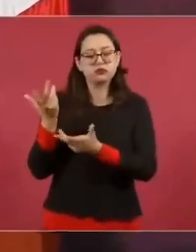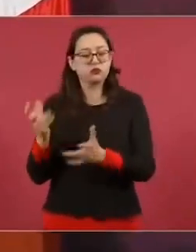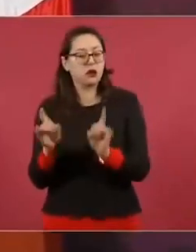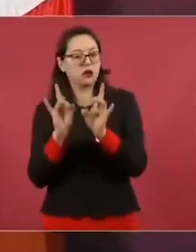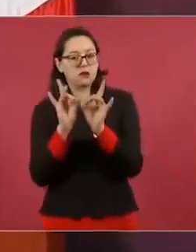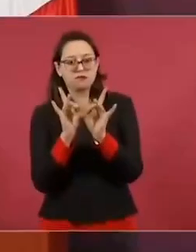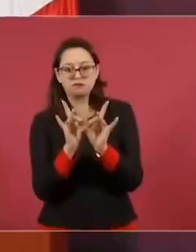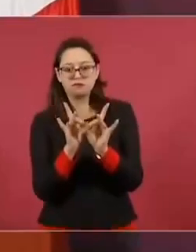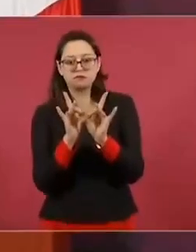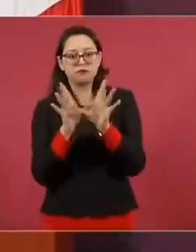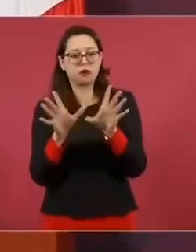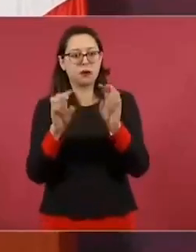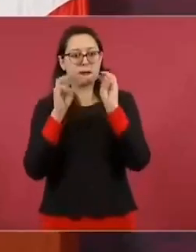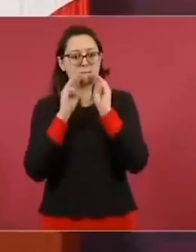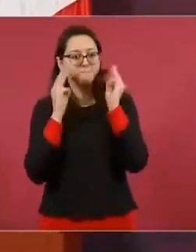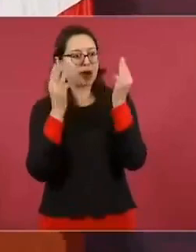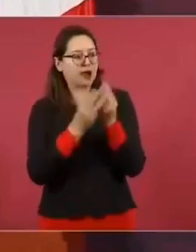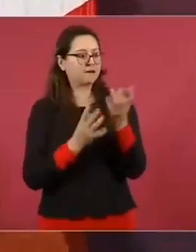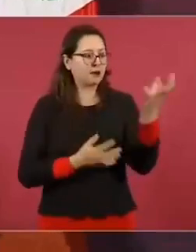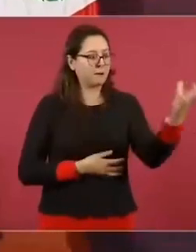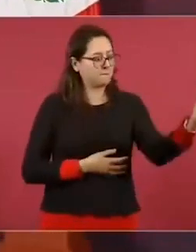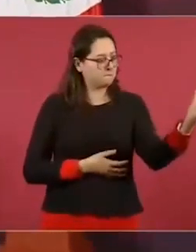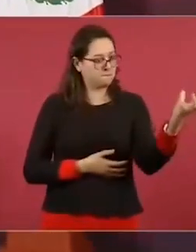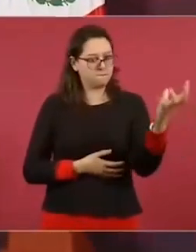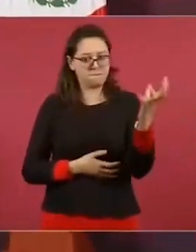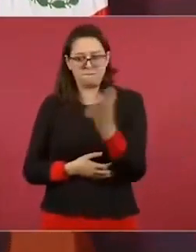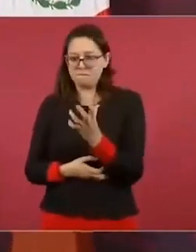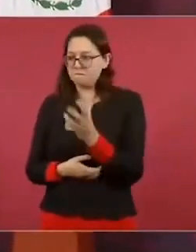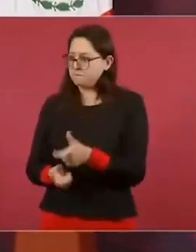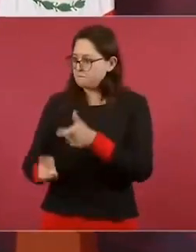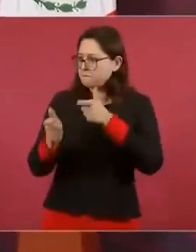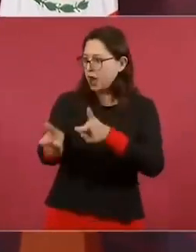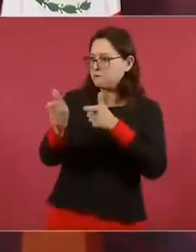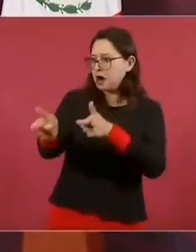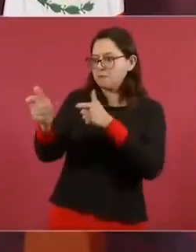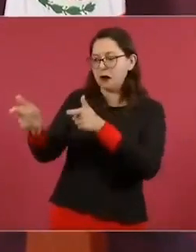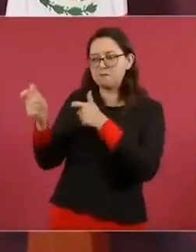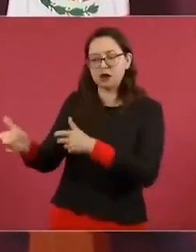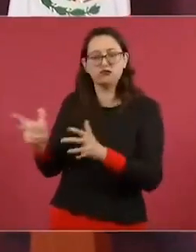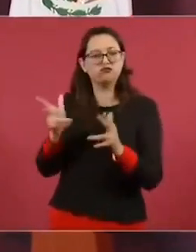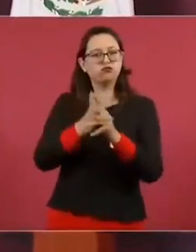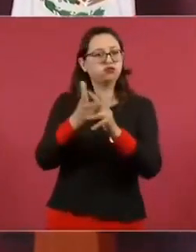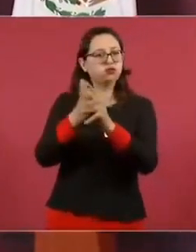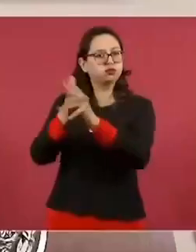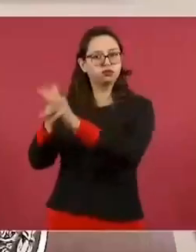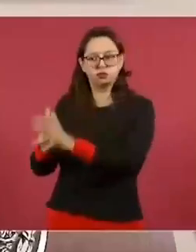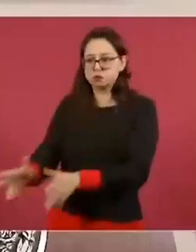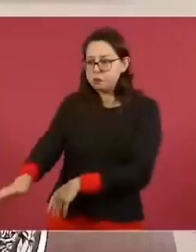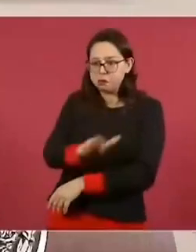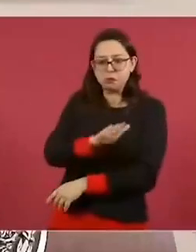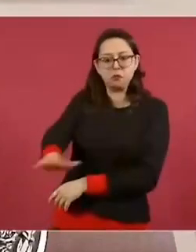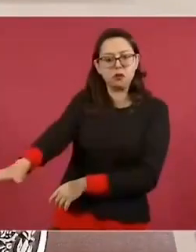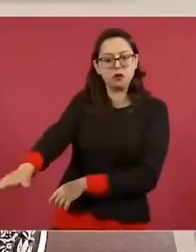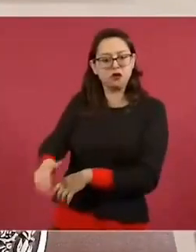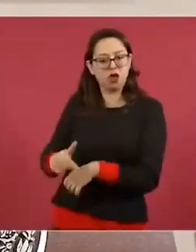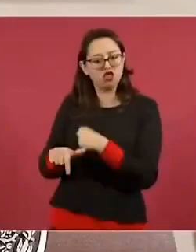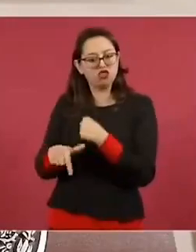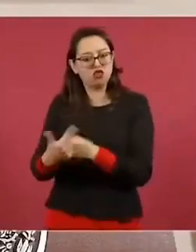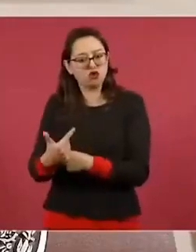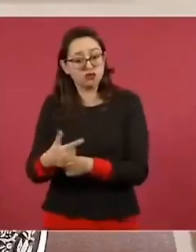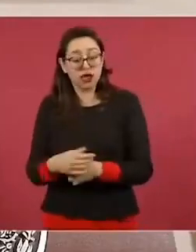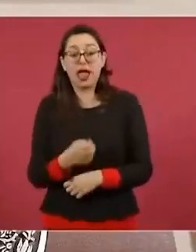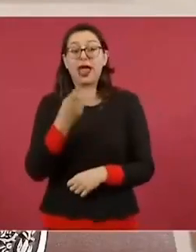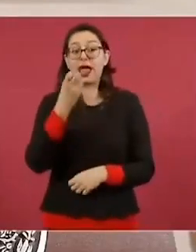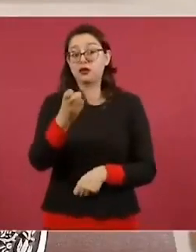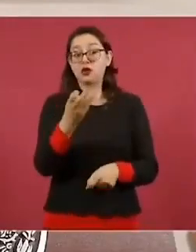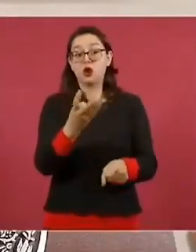y llegaron a asesinarlos. Eso es lo que se conoce